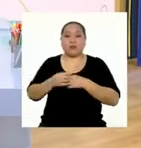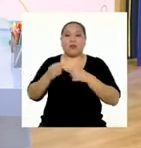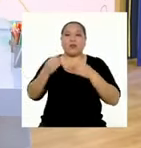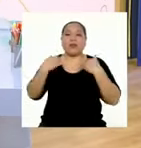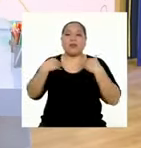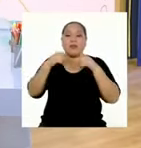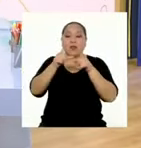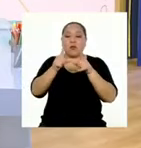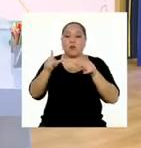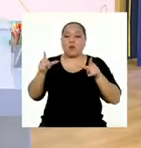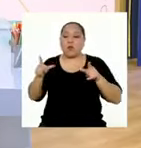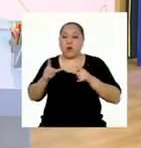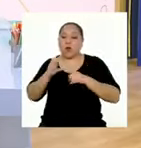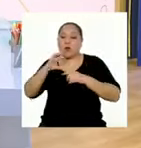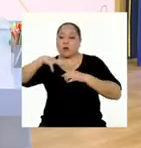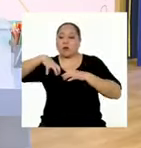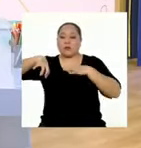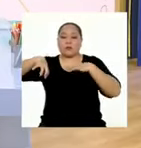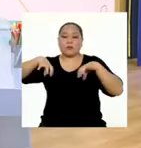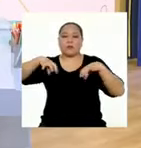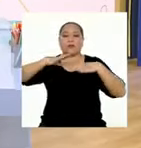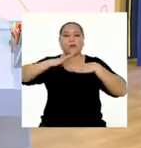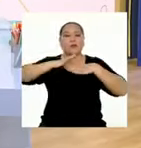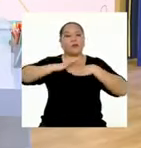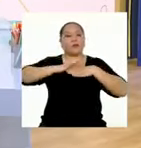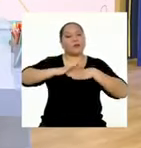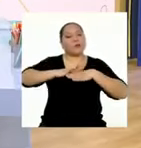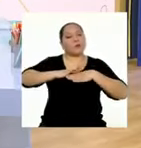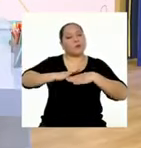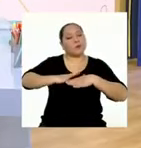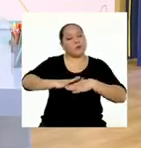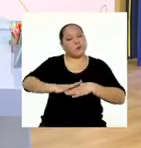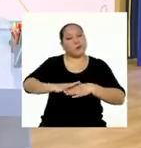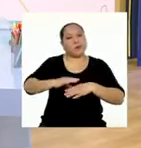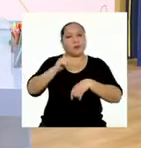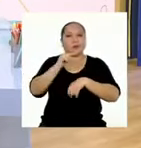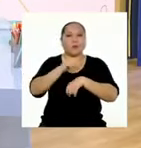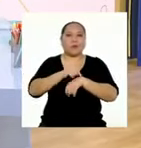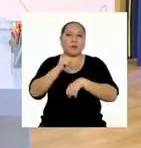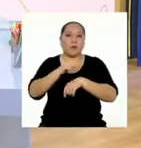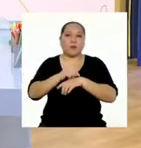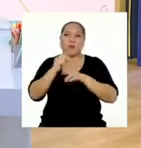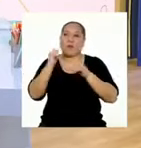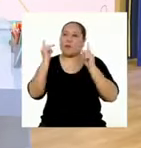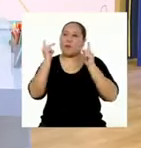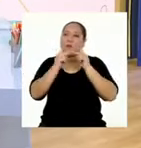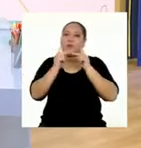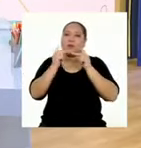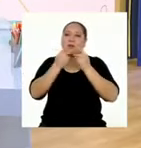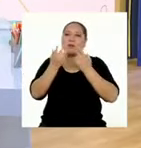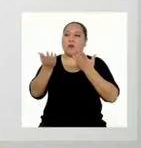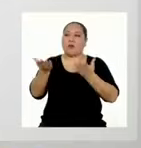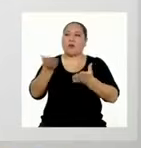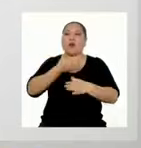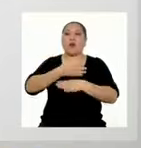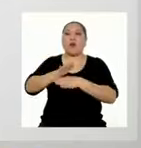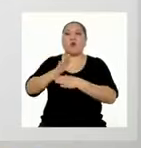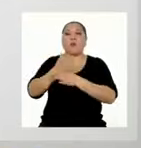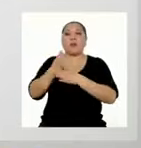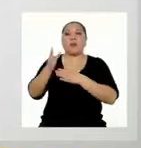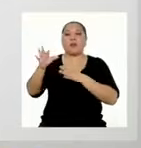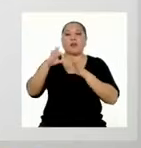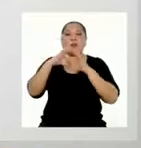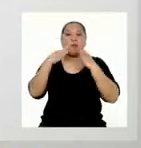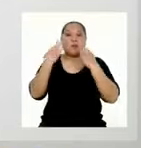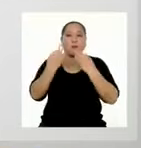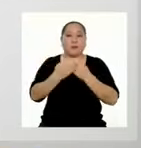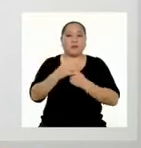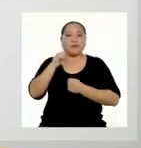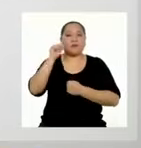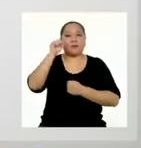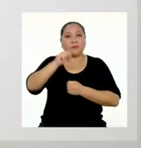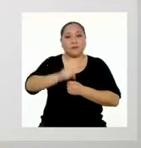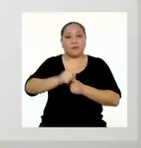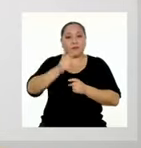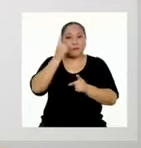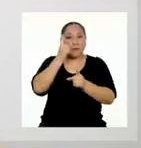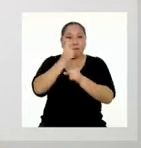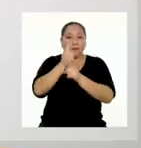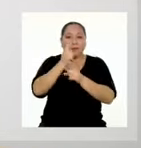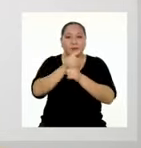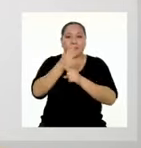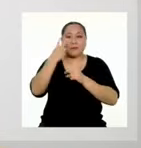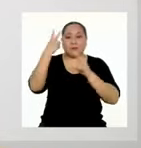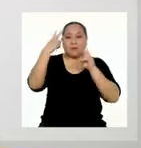desconectarnos de las preocupaciones, relajarnos y pasar tiempo de calidad con la familia. Así es. Y vemos que